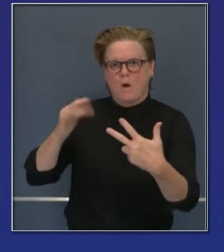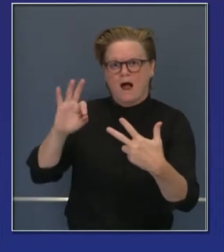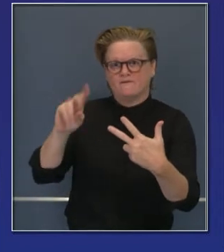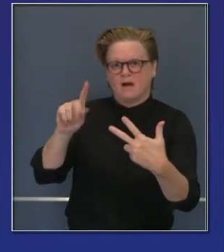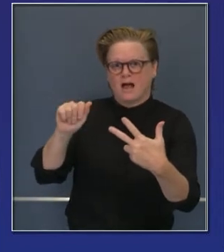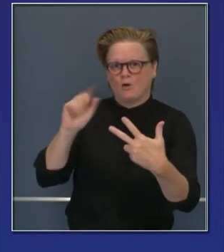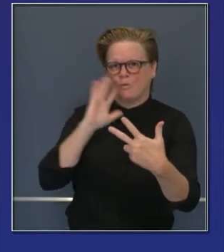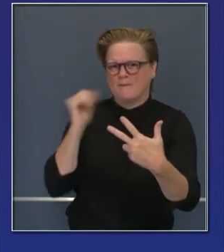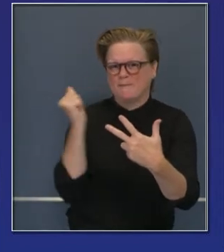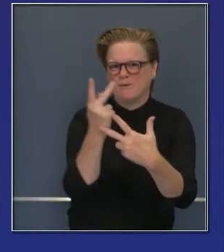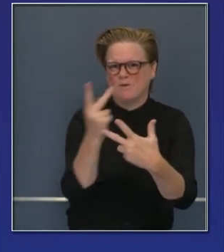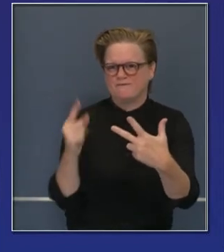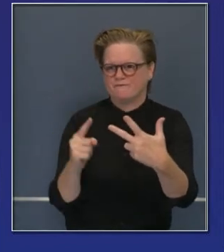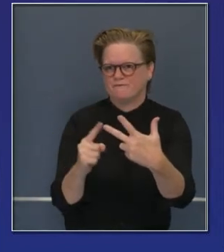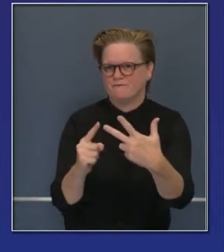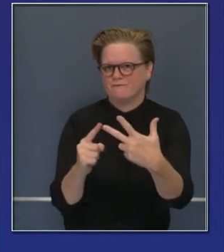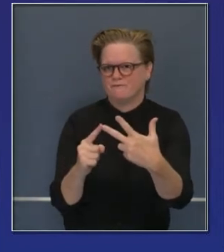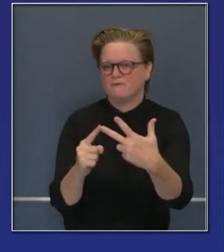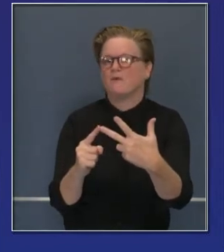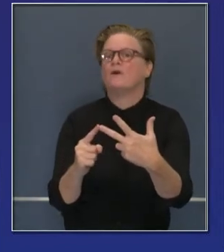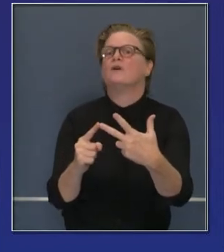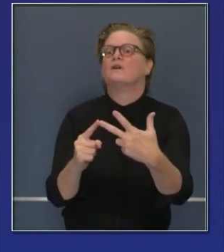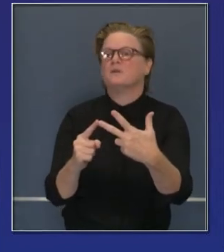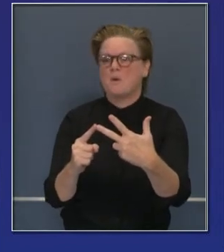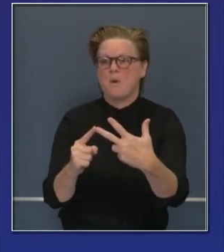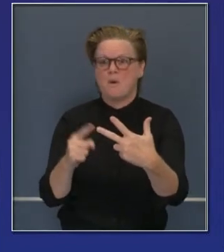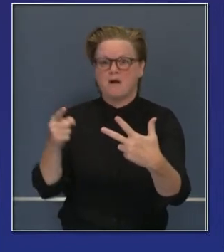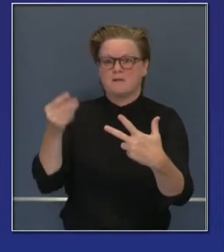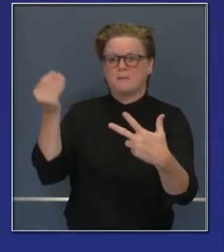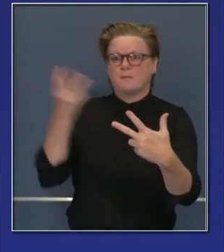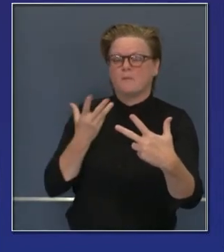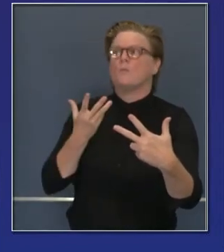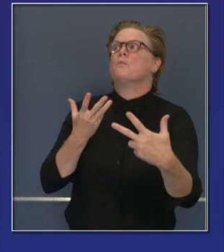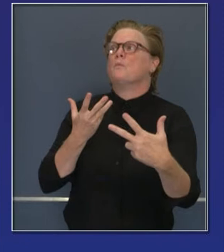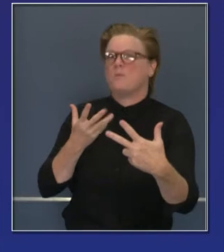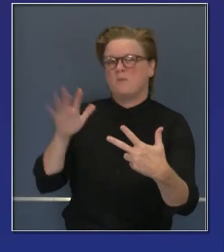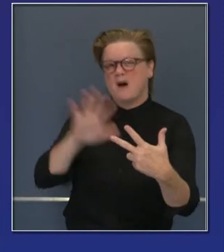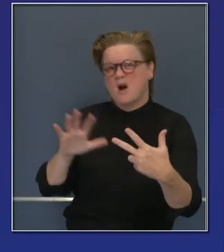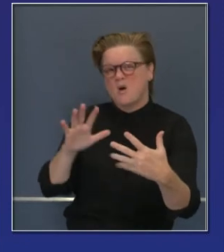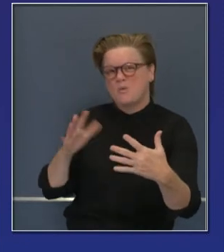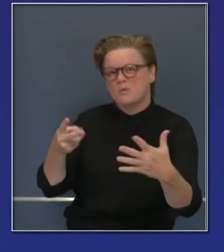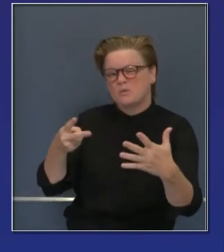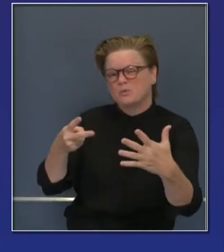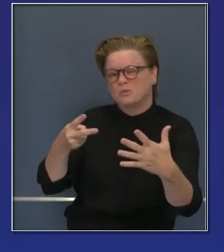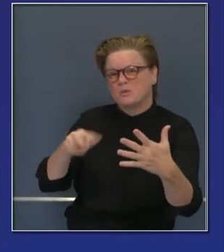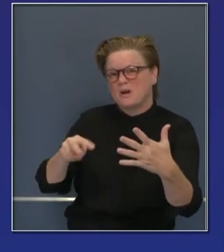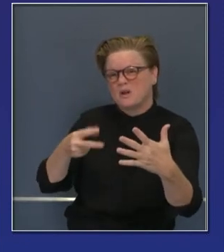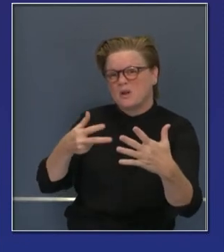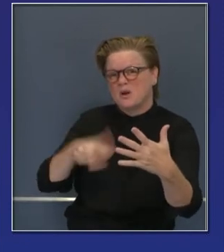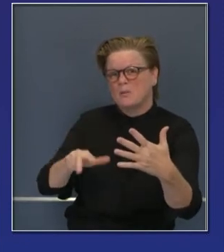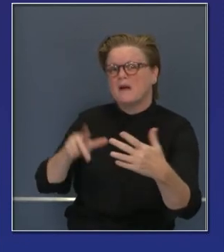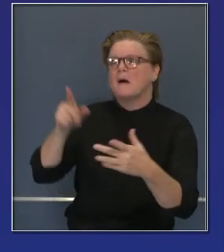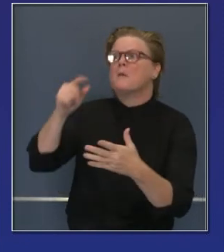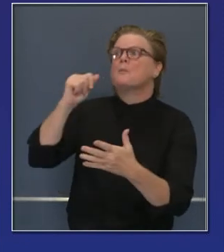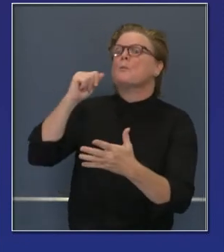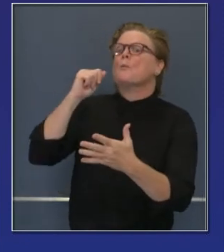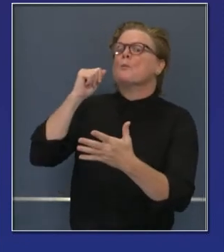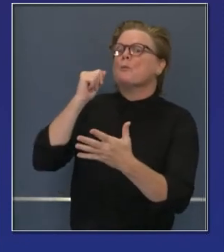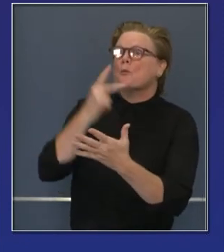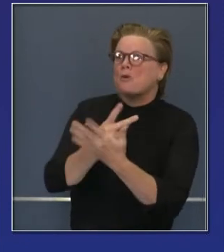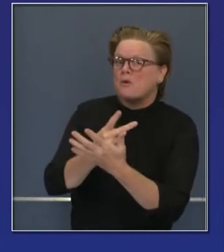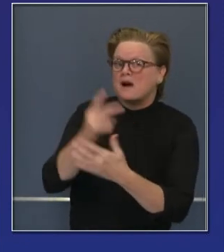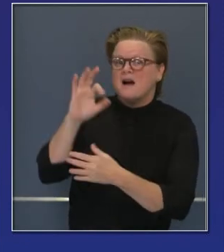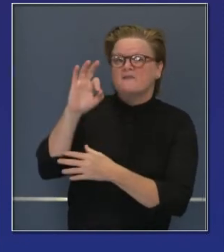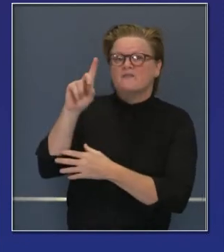Fármacos y Alimentos que aprobará, esperamos que den su aprobación en diciembre.